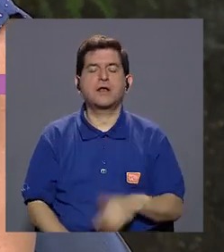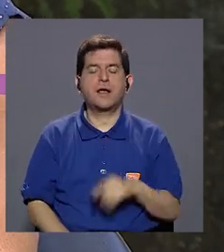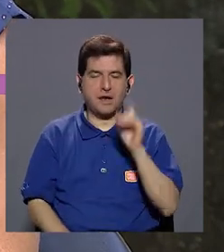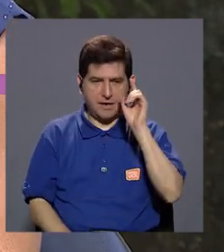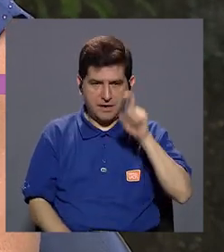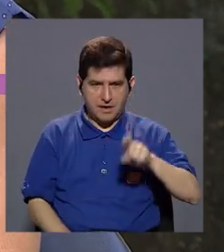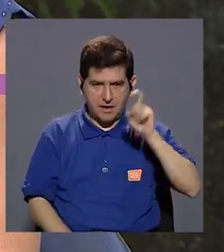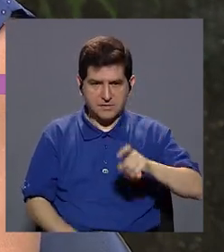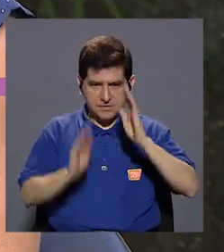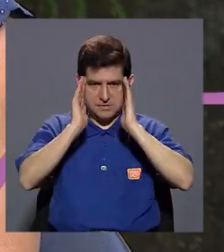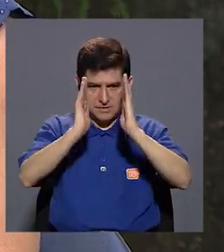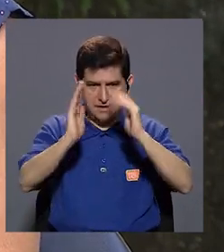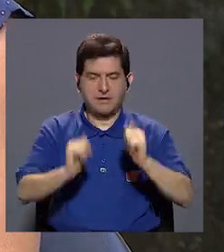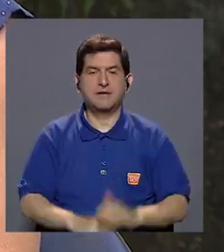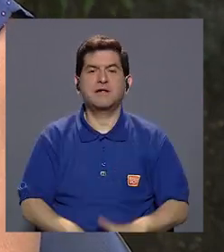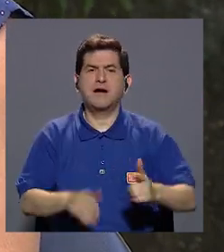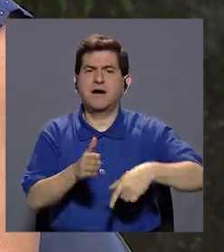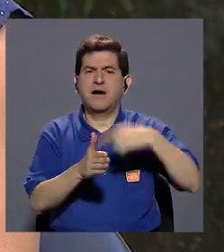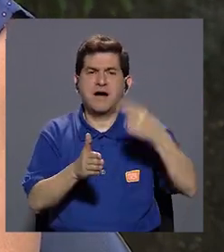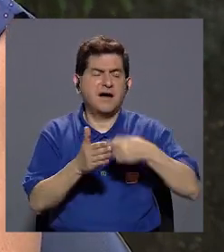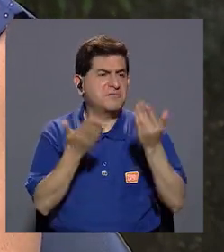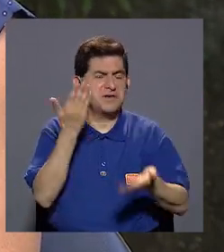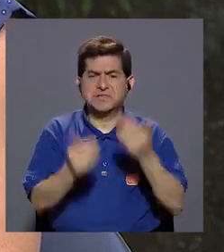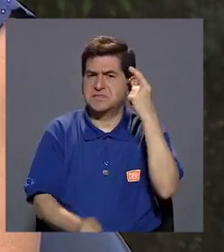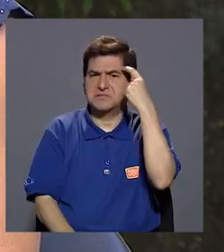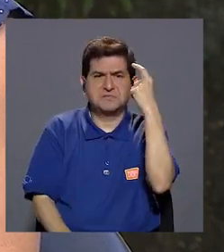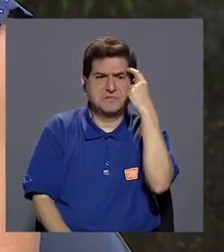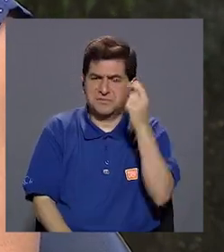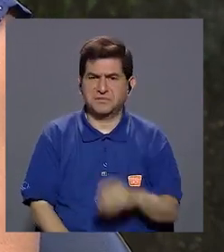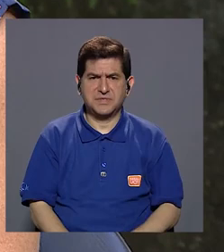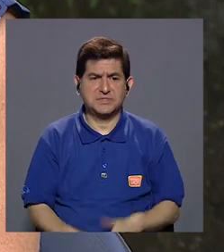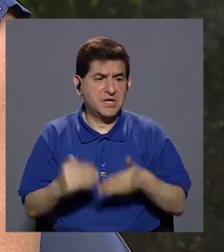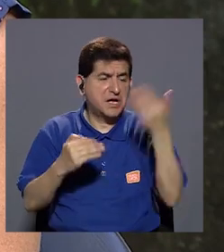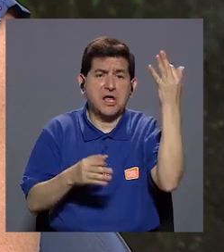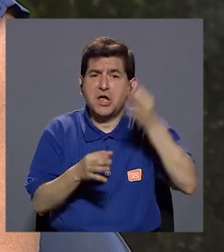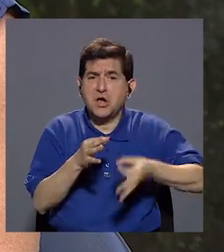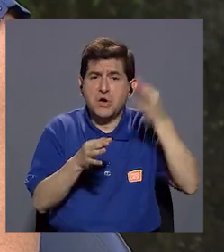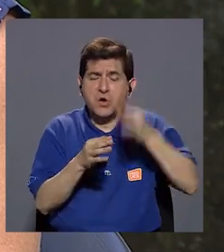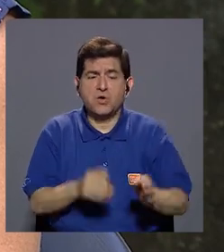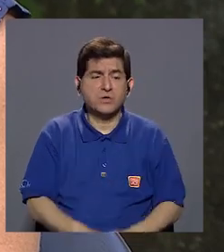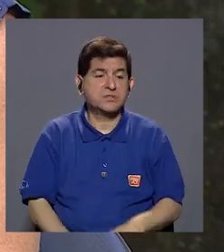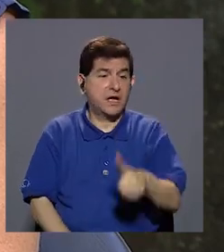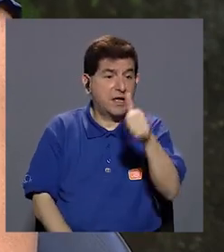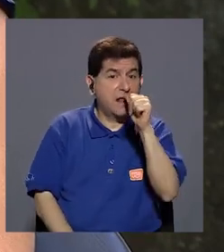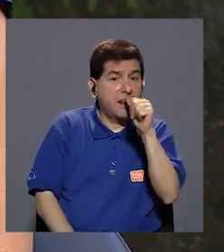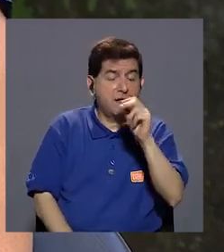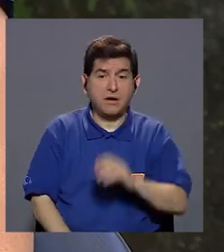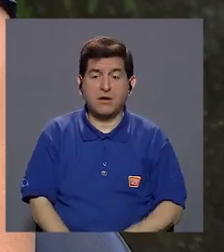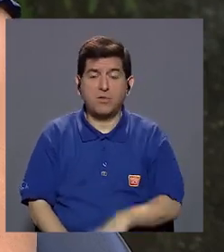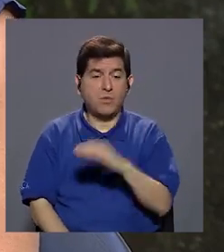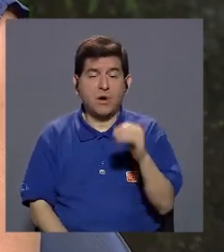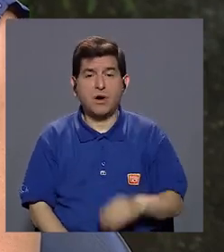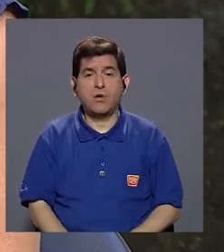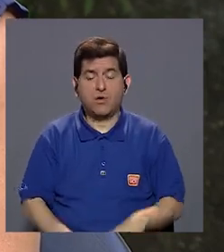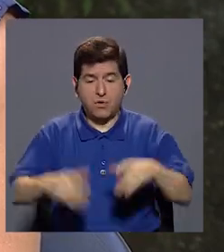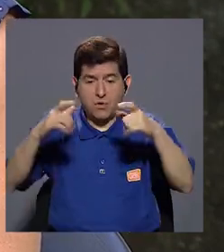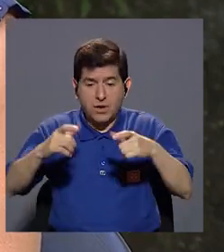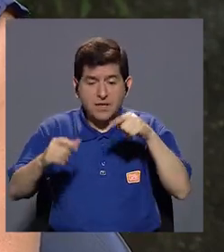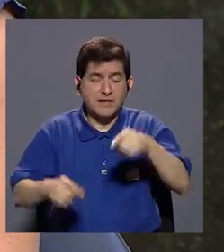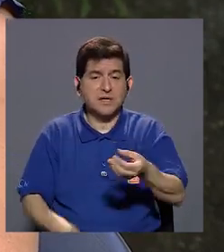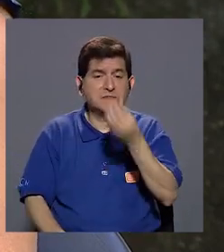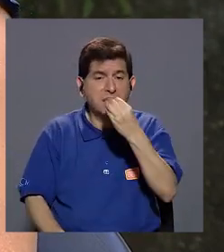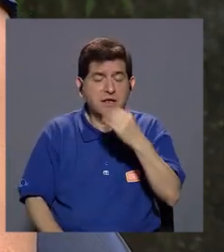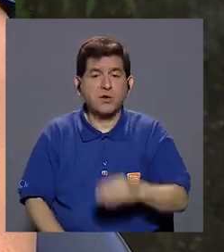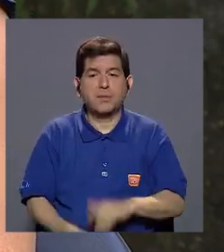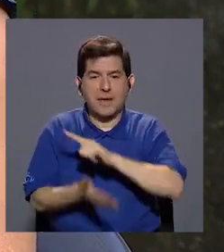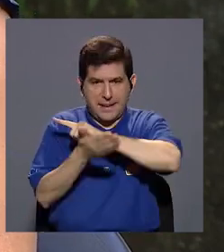ser cuidado, ¿verdad? Entonces, a veces no tomamos en cuenta cositas sencillas como las fuentes de agua, que las tazas donde